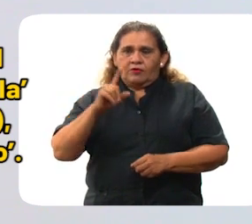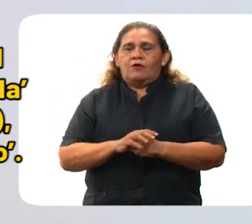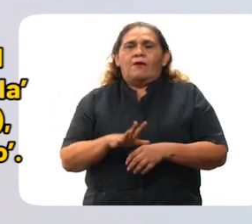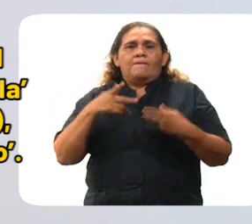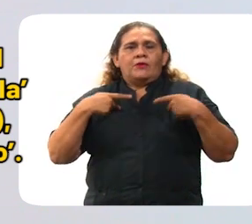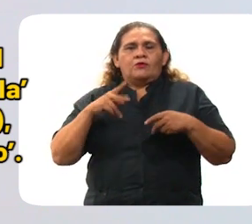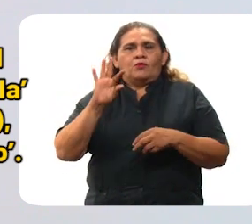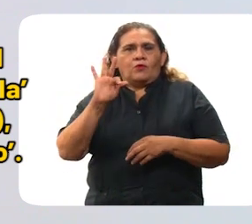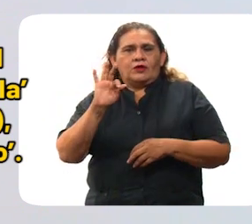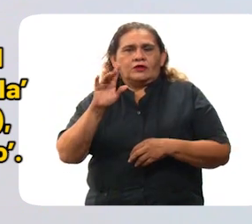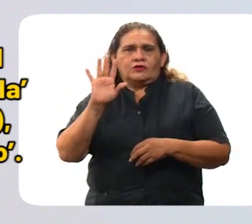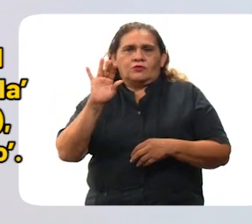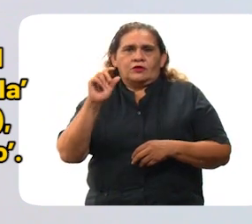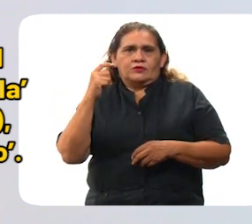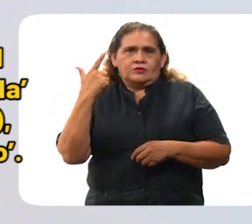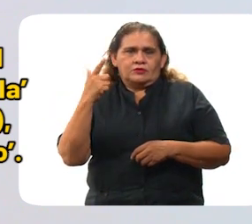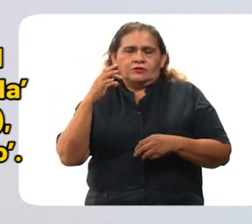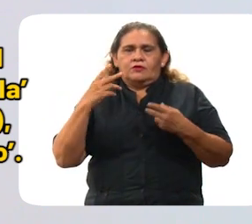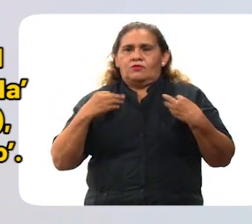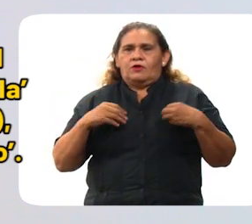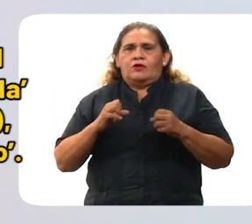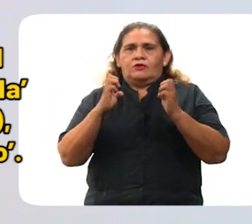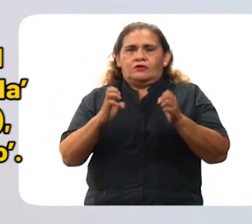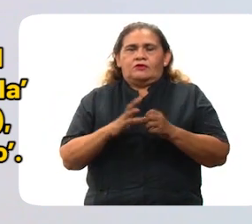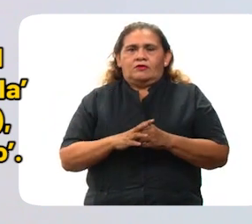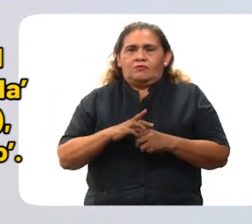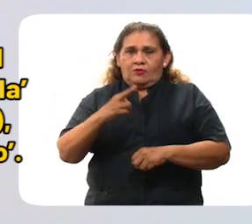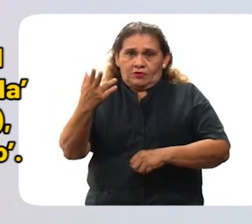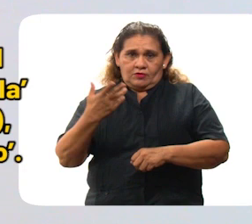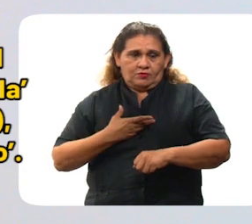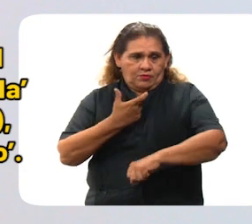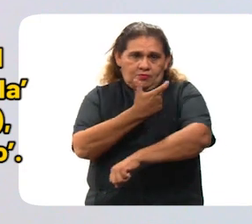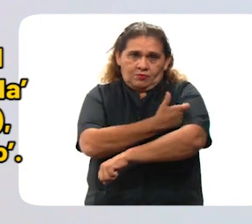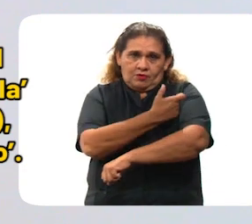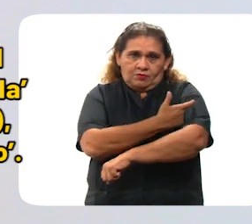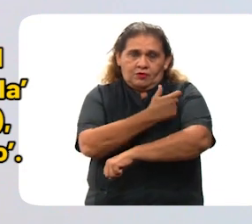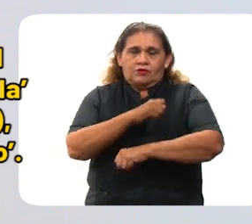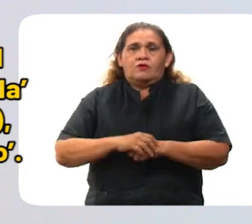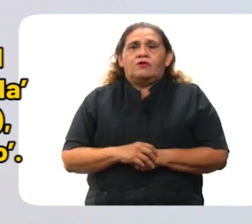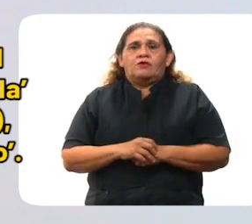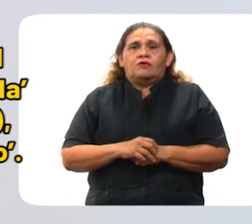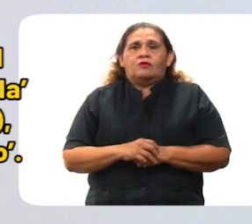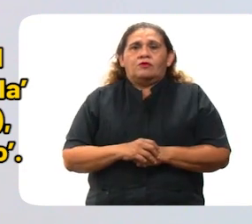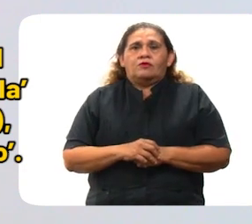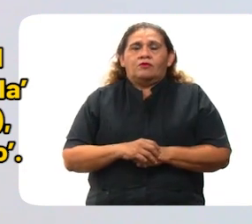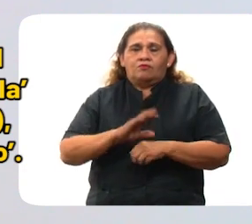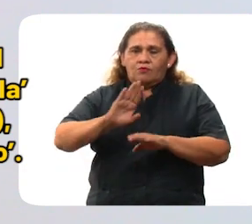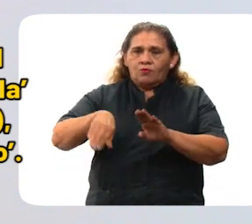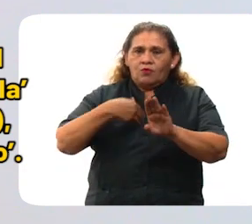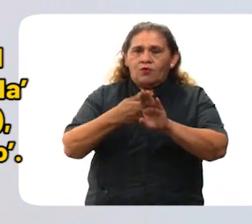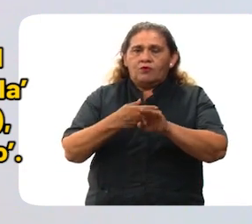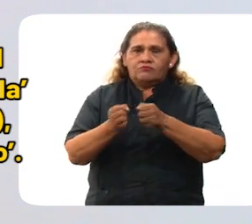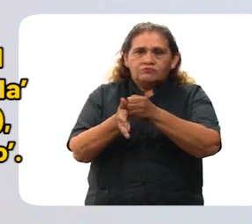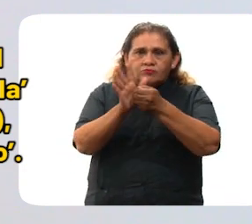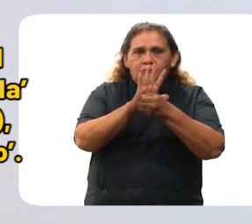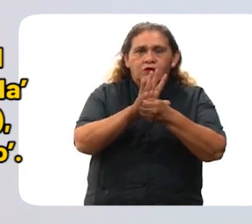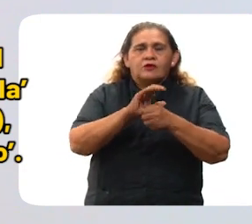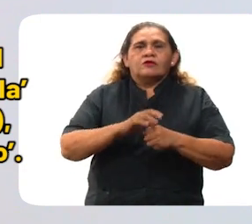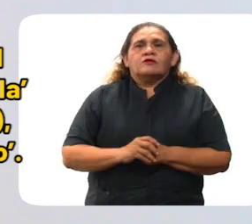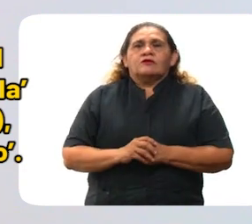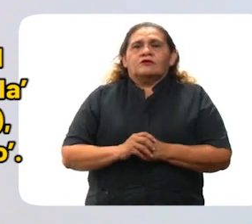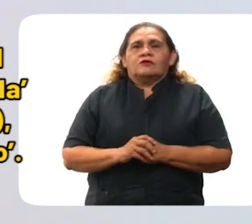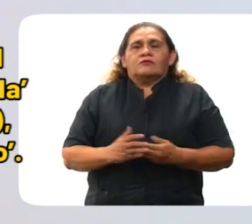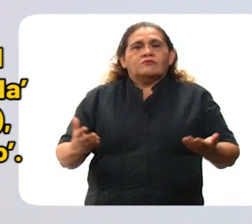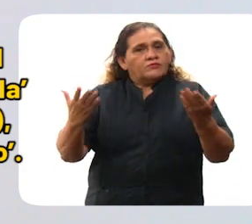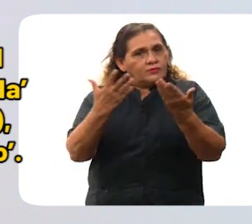59 años que viven en Mérida estarán recibiendo la vacuna de refuerzo contra el coronavirus, proceso que